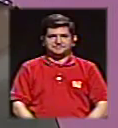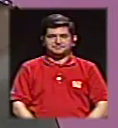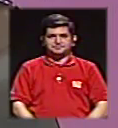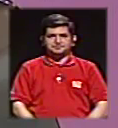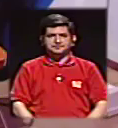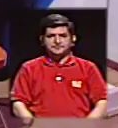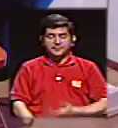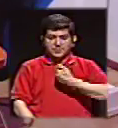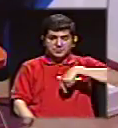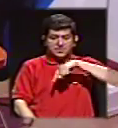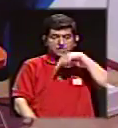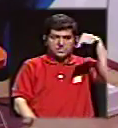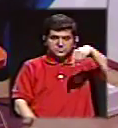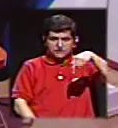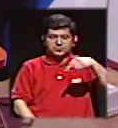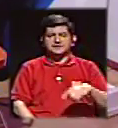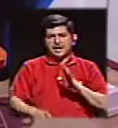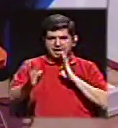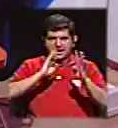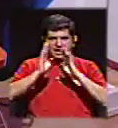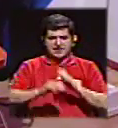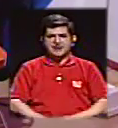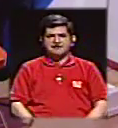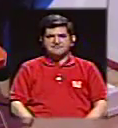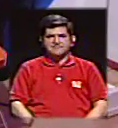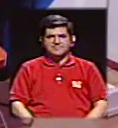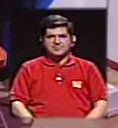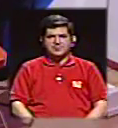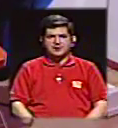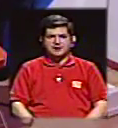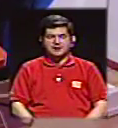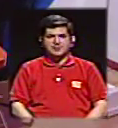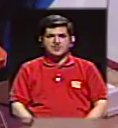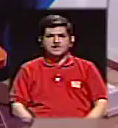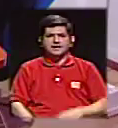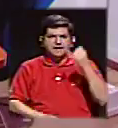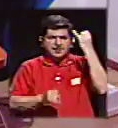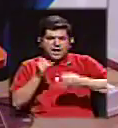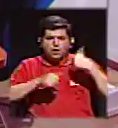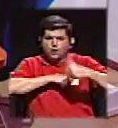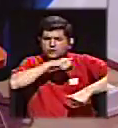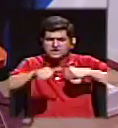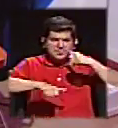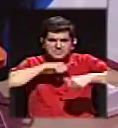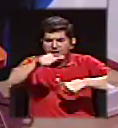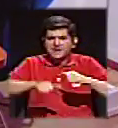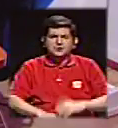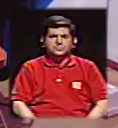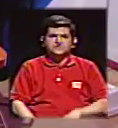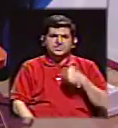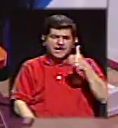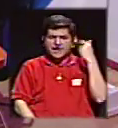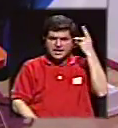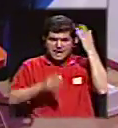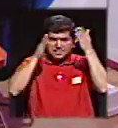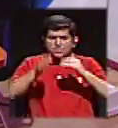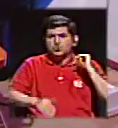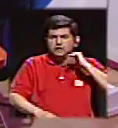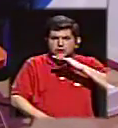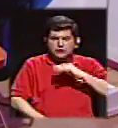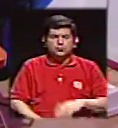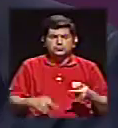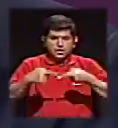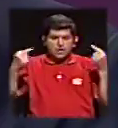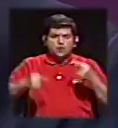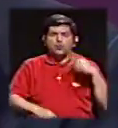de lo que hemos conversado un poquito le están ganando la última batalla los periodistas, más bien los, ¿cómo se llama? Los políticos corruptos a los